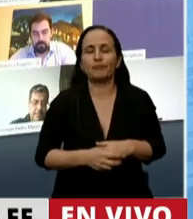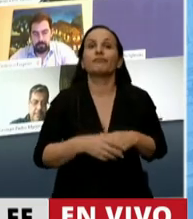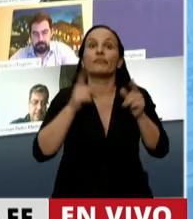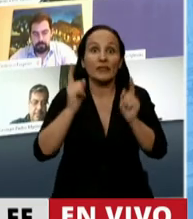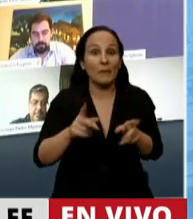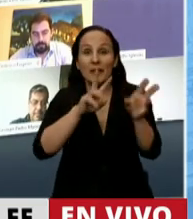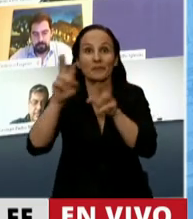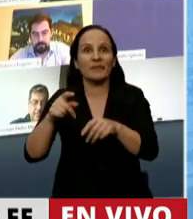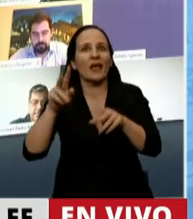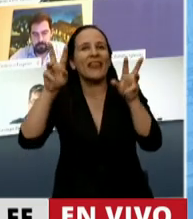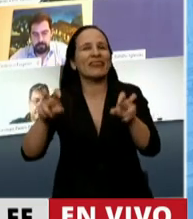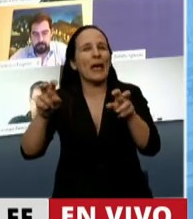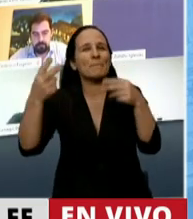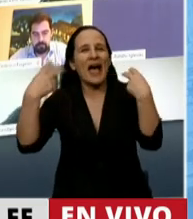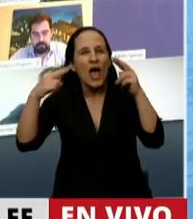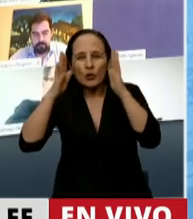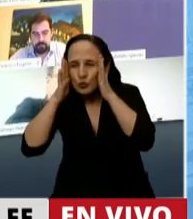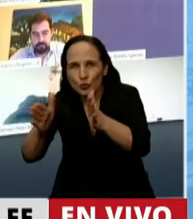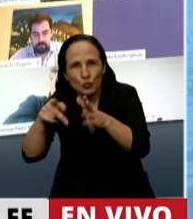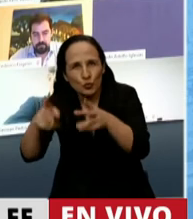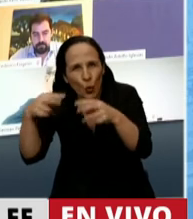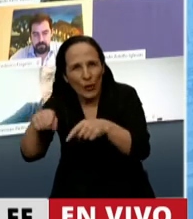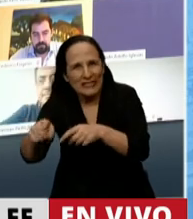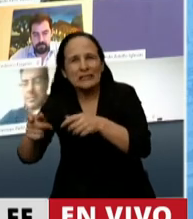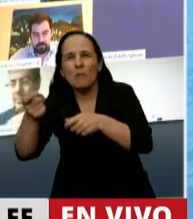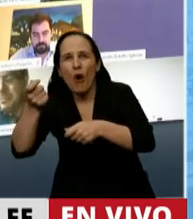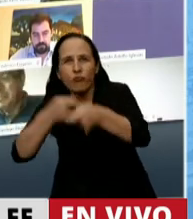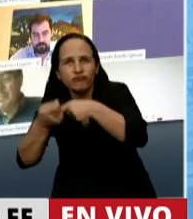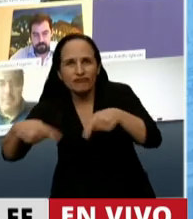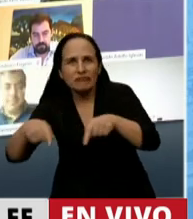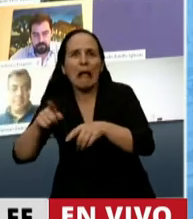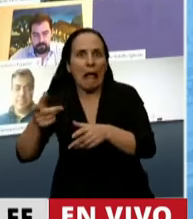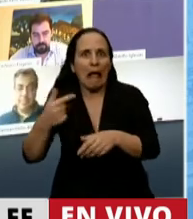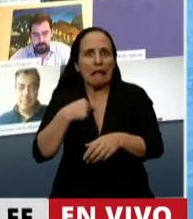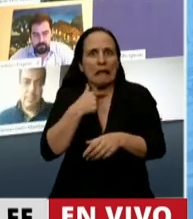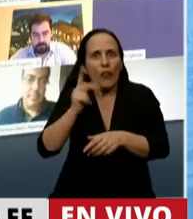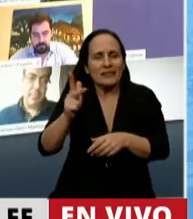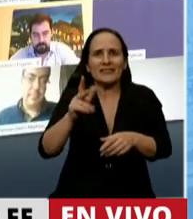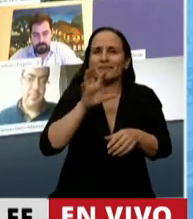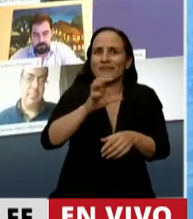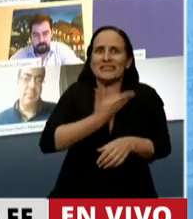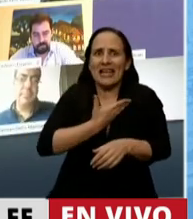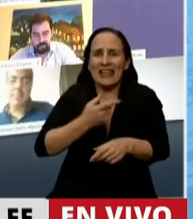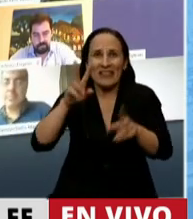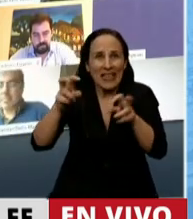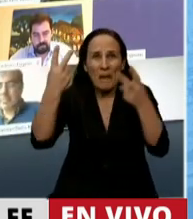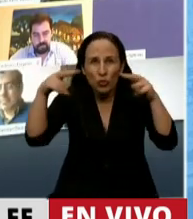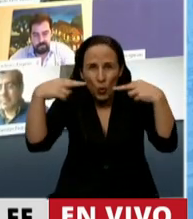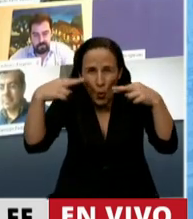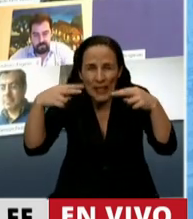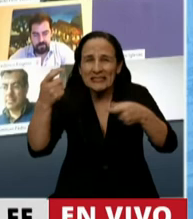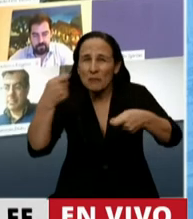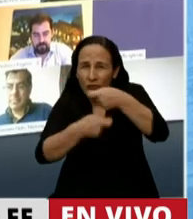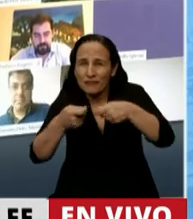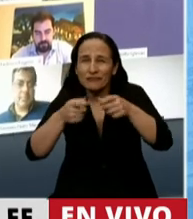de turismo, ya usted lo ha respondido, solo decirle que el sector turístico de Santa Fe está pasando por